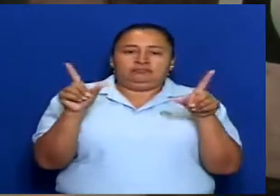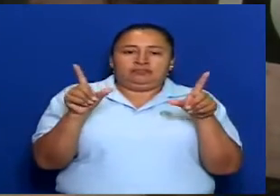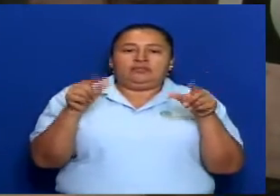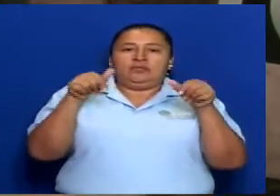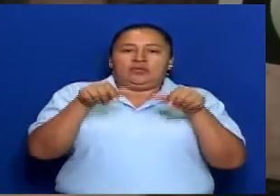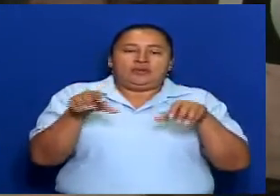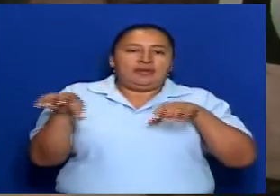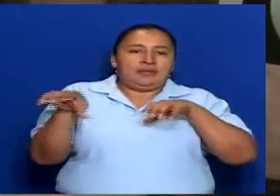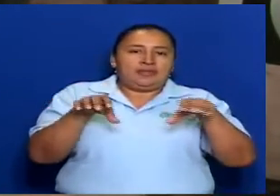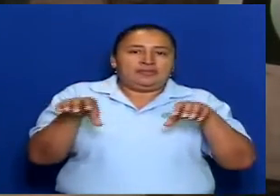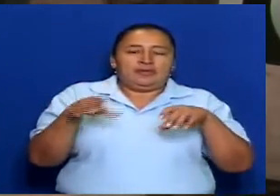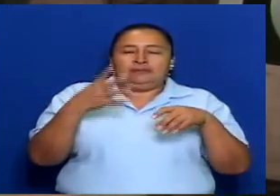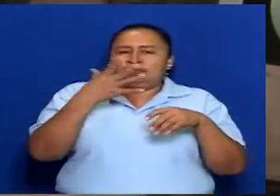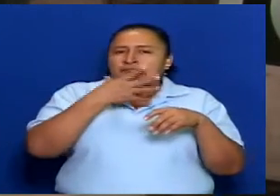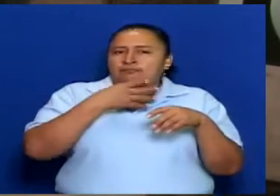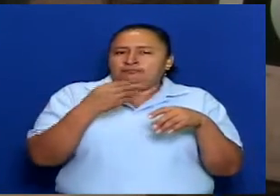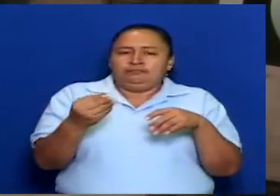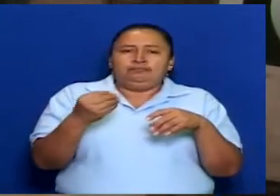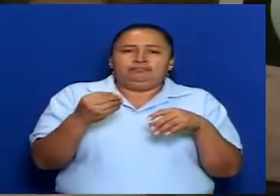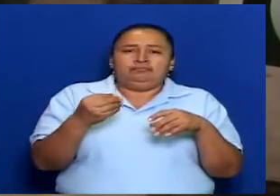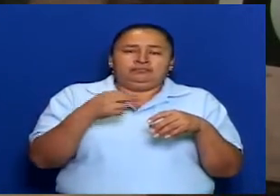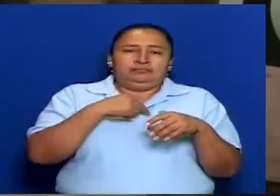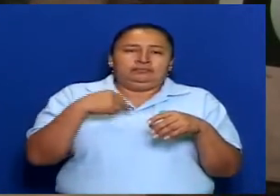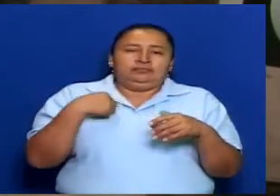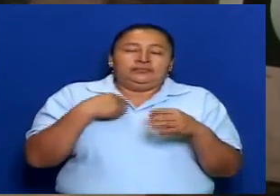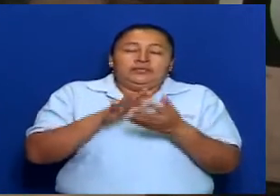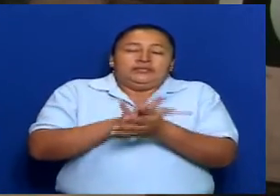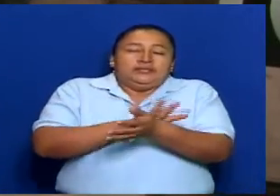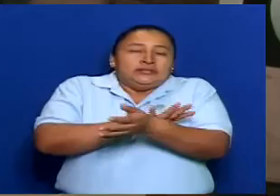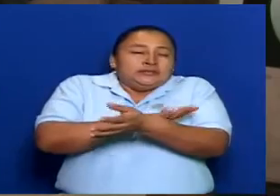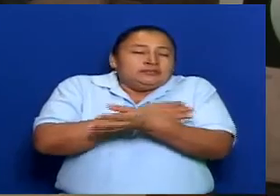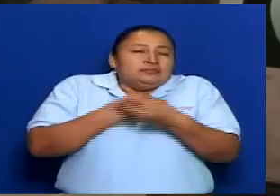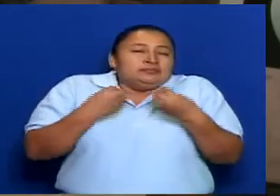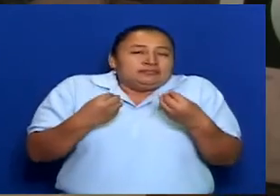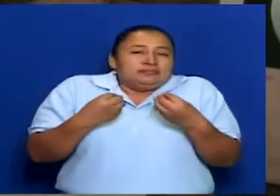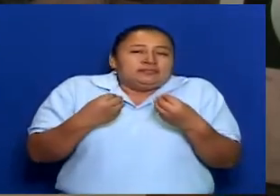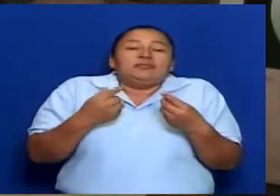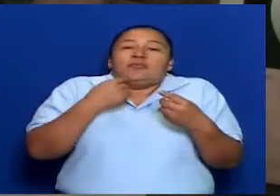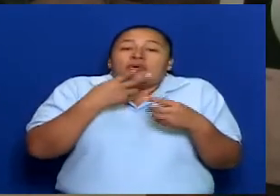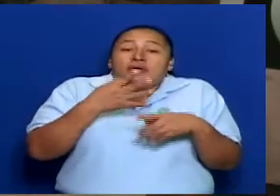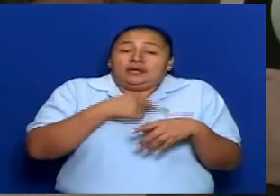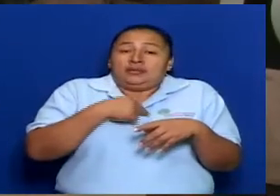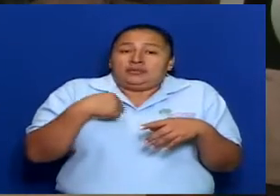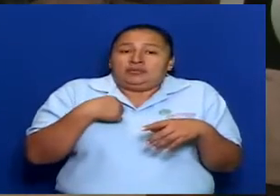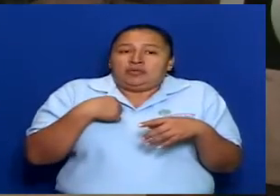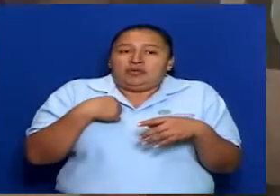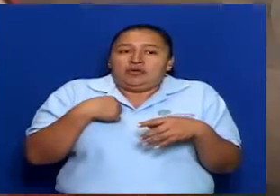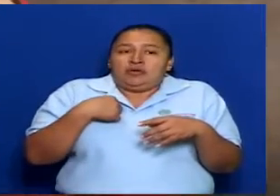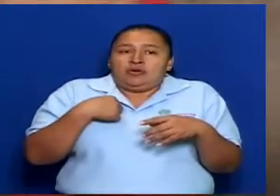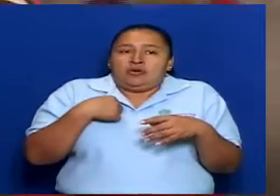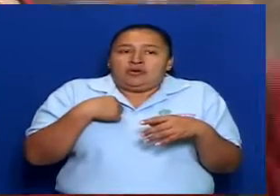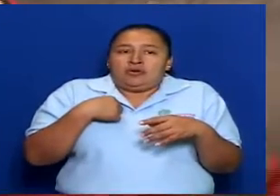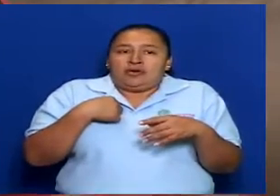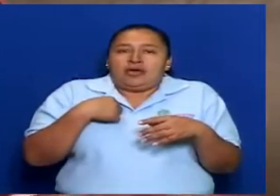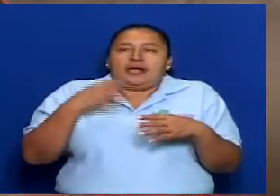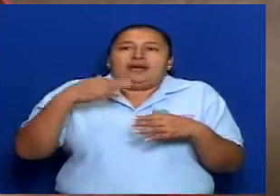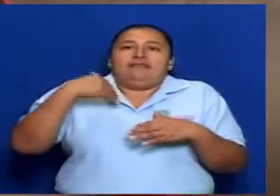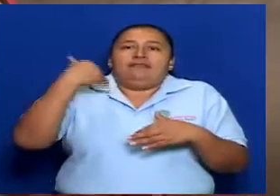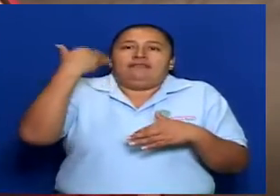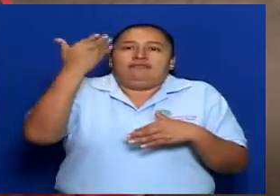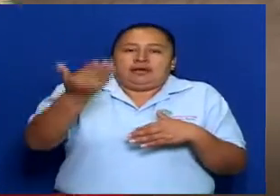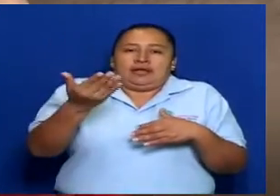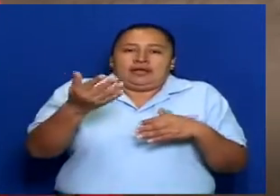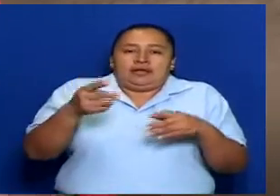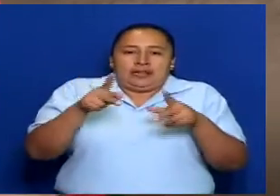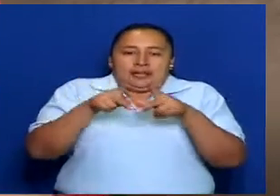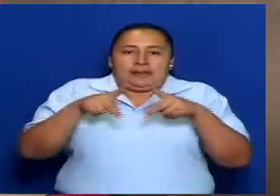un acto que a nosotros nos emocionó mucho, porque ahora lo hicimos fuera, allá afuera y